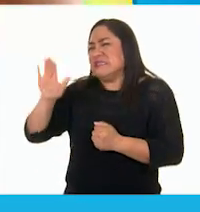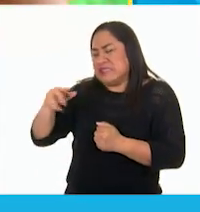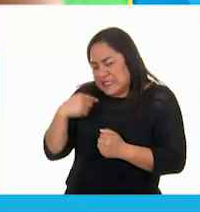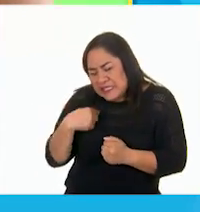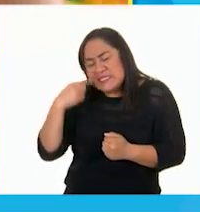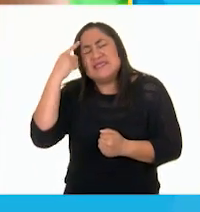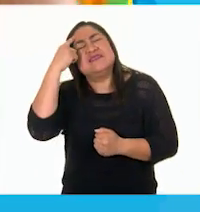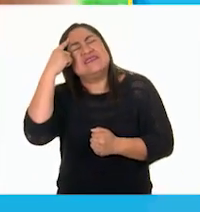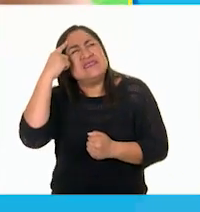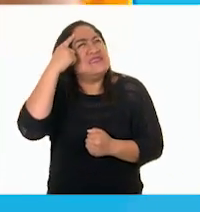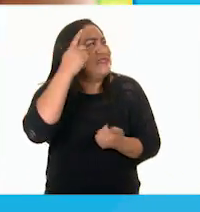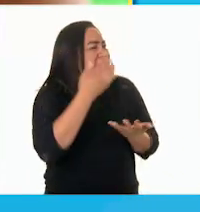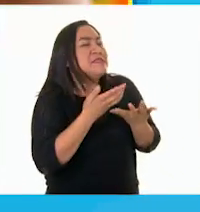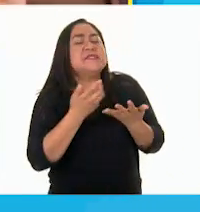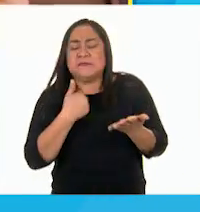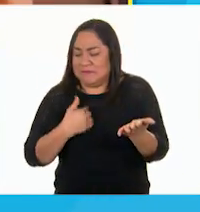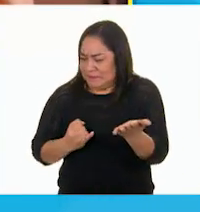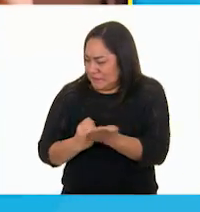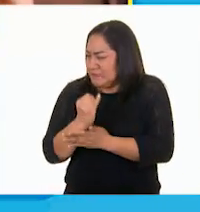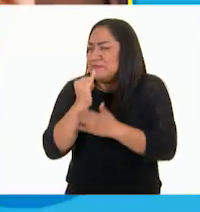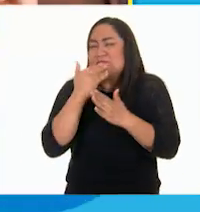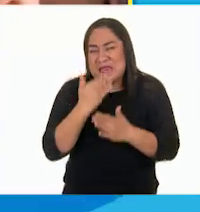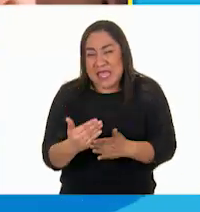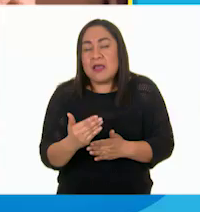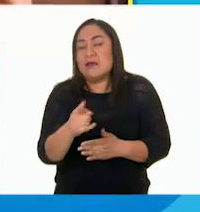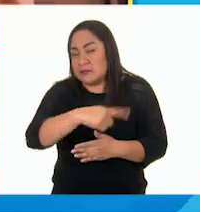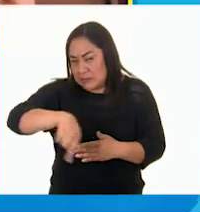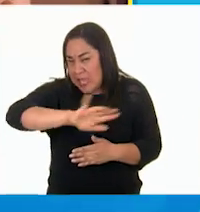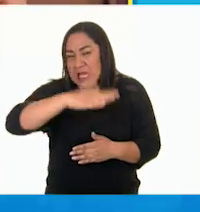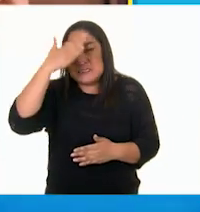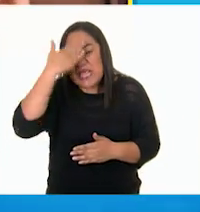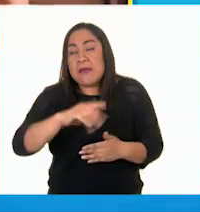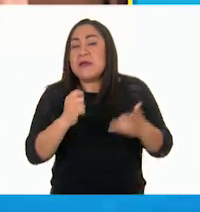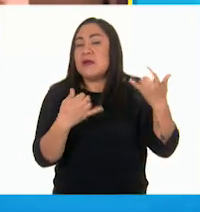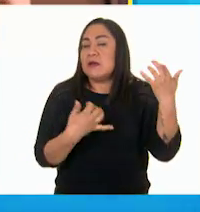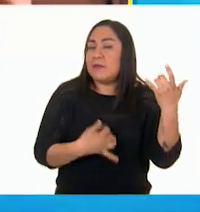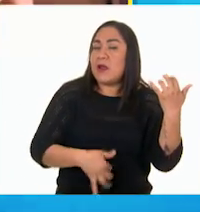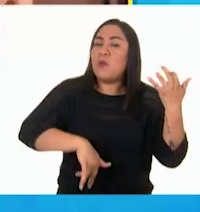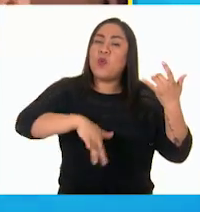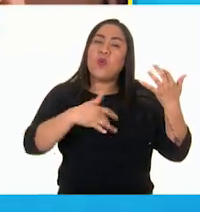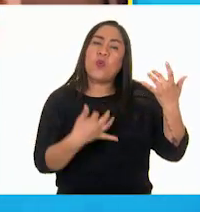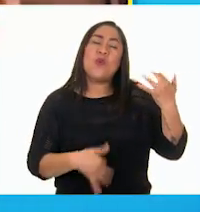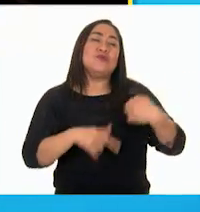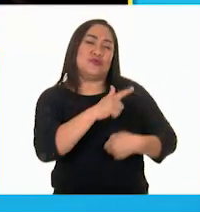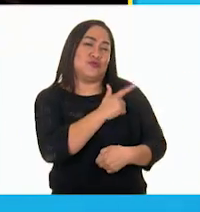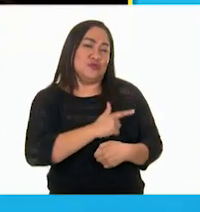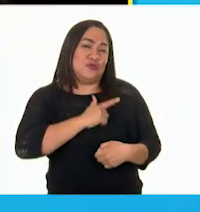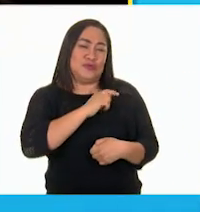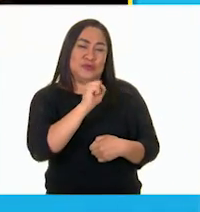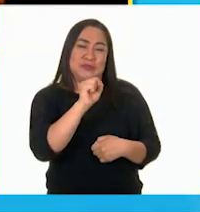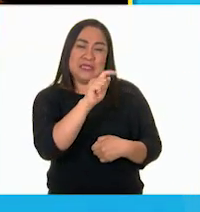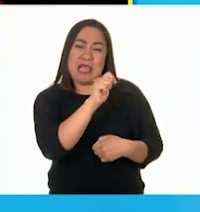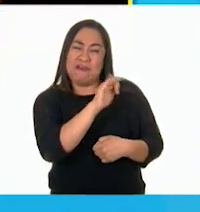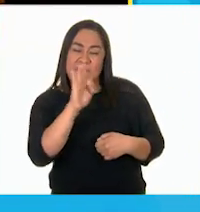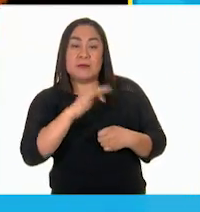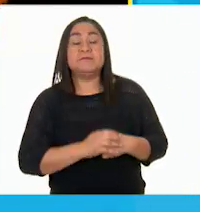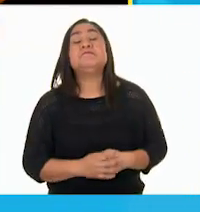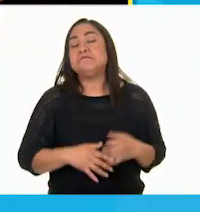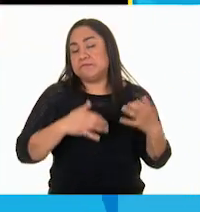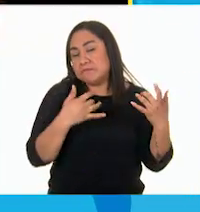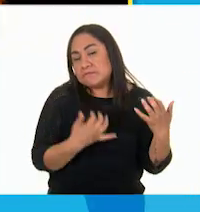vez no les puedo fallar. Todos saben que el bolero le fascina al buen Staff. Staff se